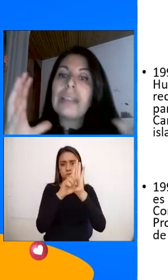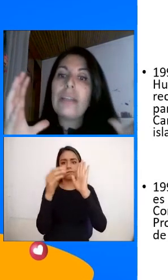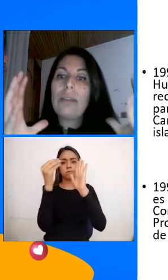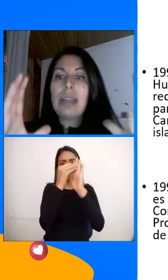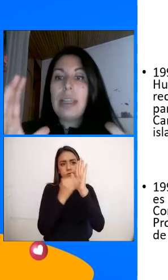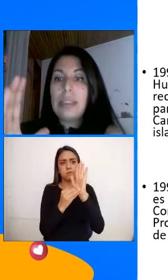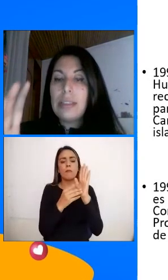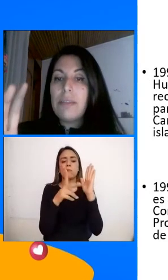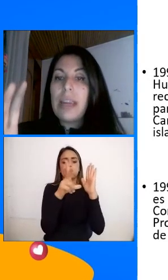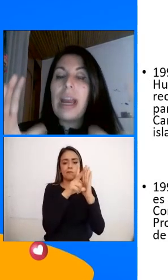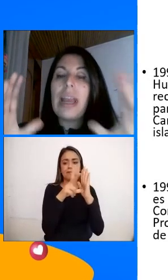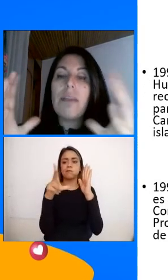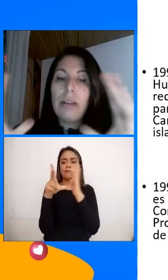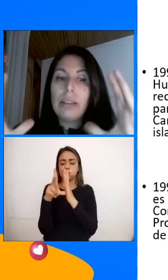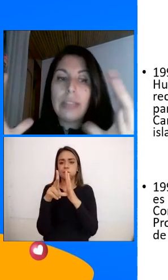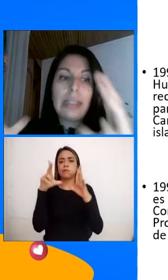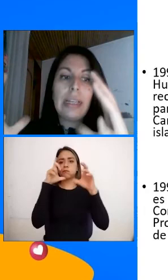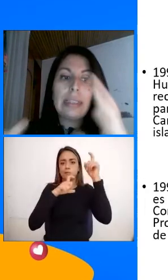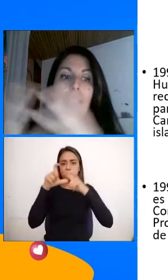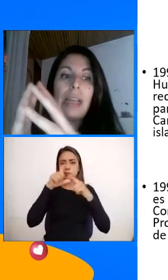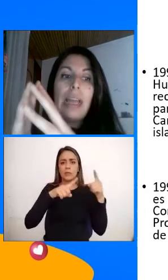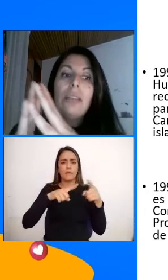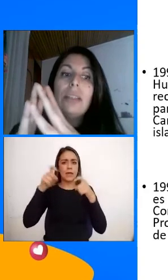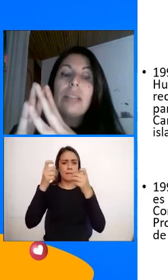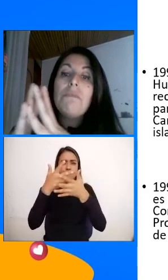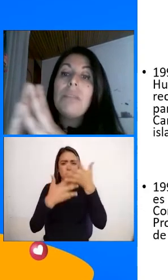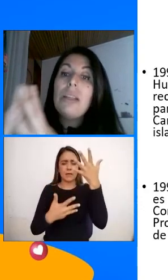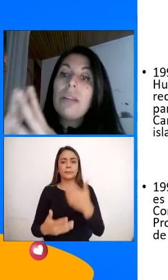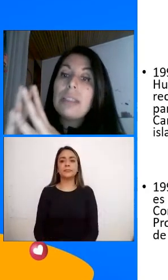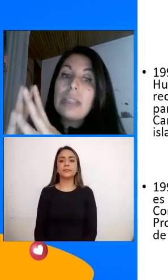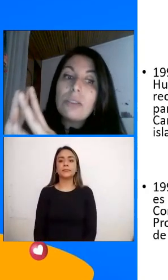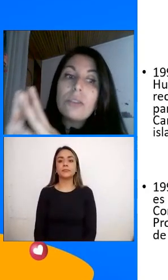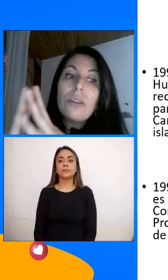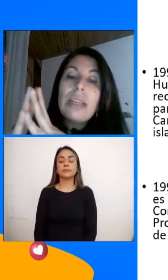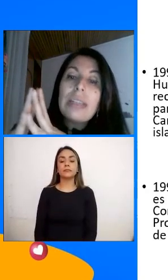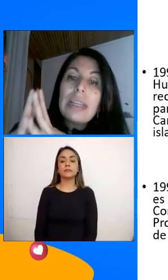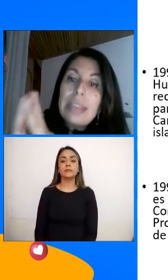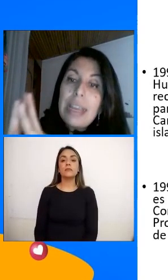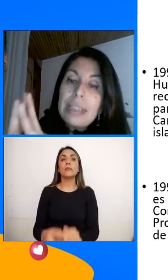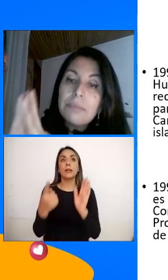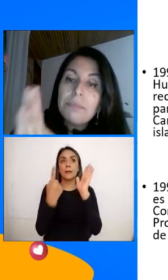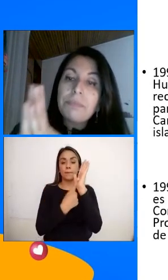hoteles Hay unas agencias De viajes Bueno Etcétera Etcétera Entonces En 1996